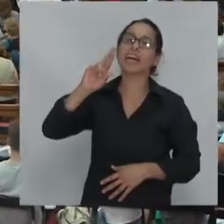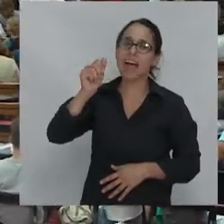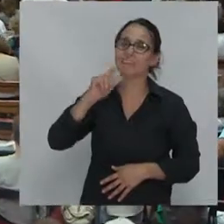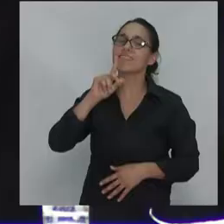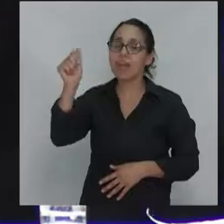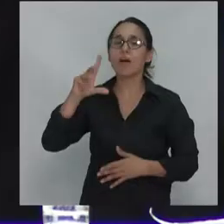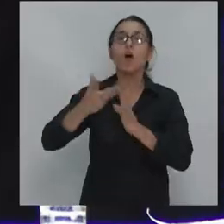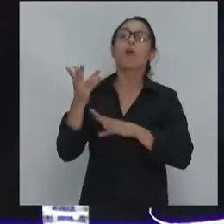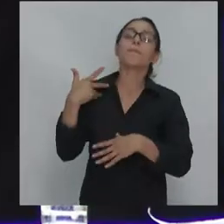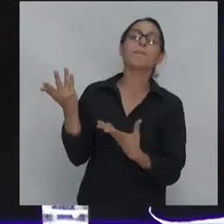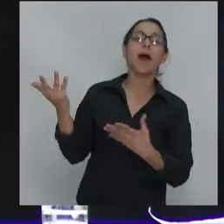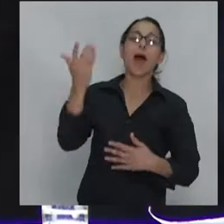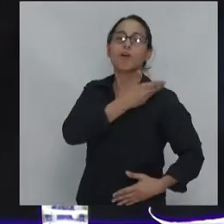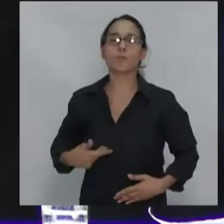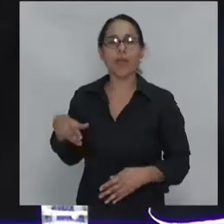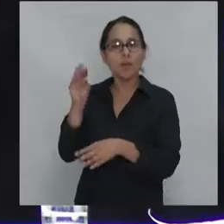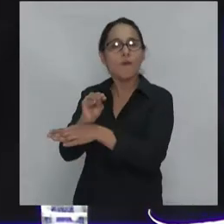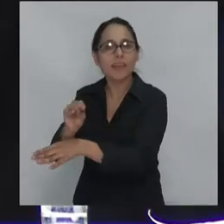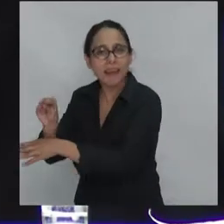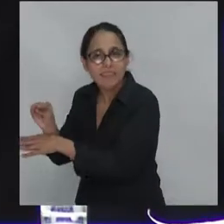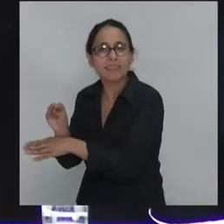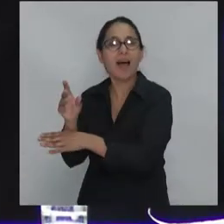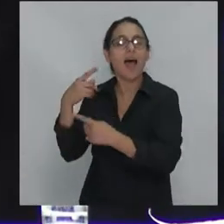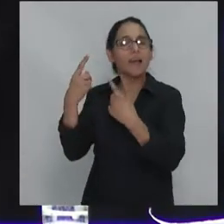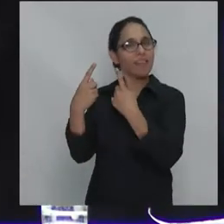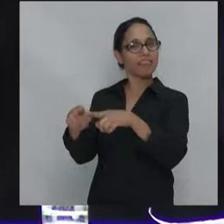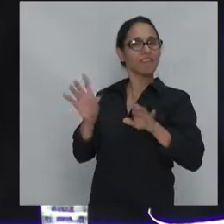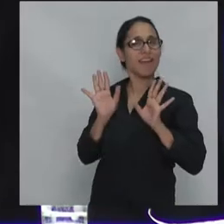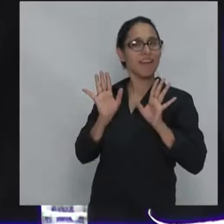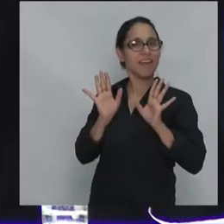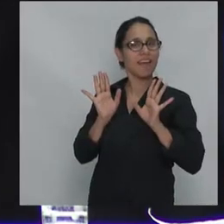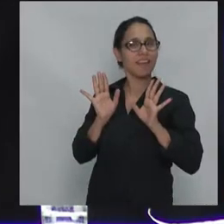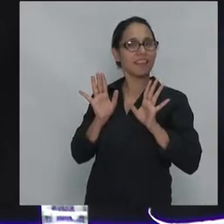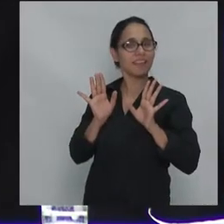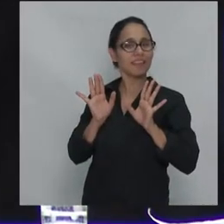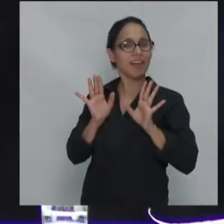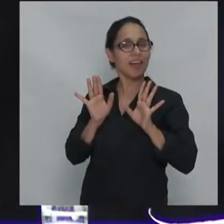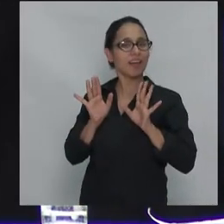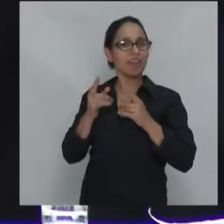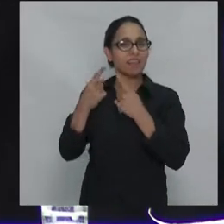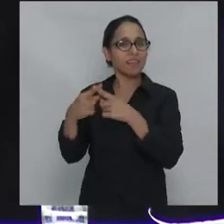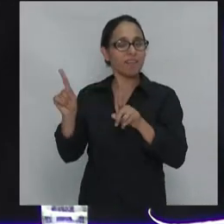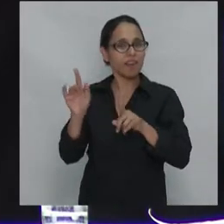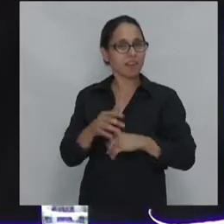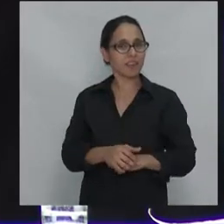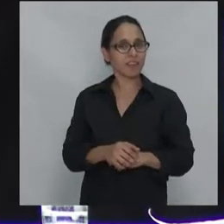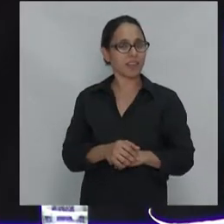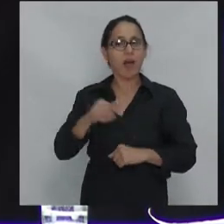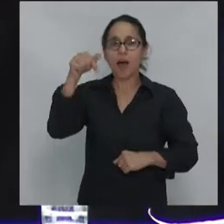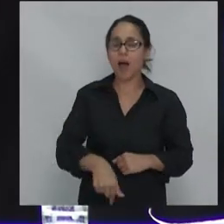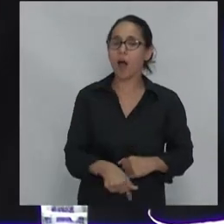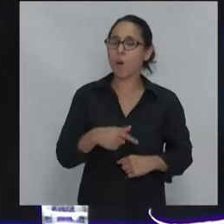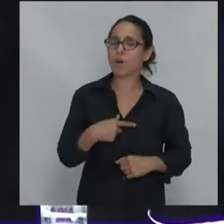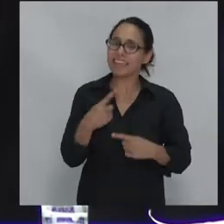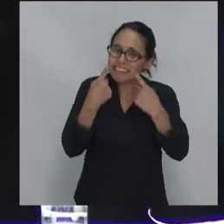de bienestar, de la postguerra, había, evidentemente, diferencias, pero no eran tan obscenas como las diferencias que tenemos hoy